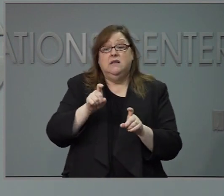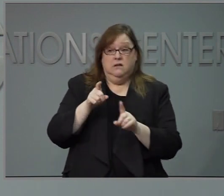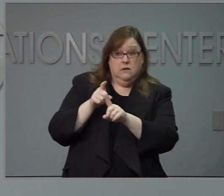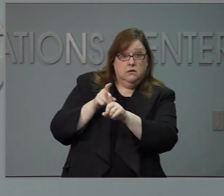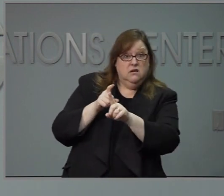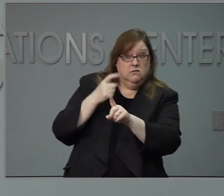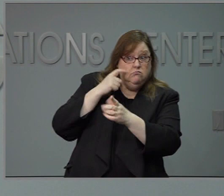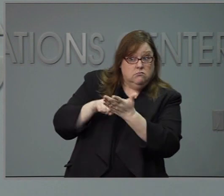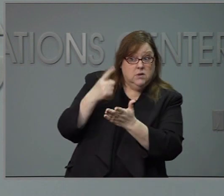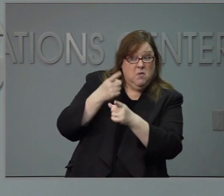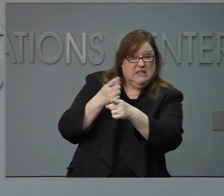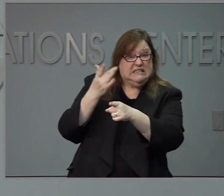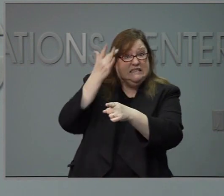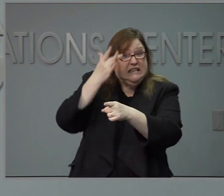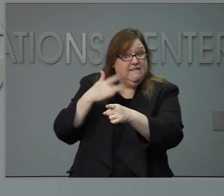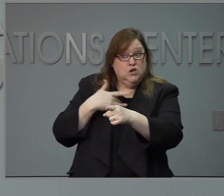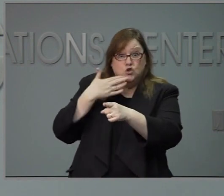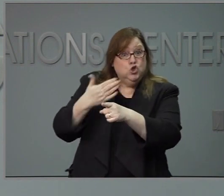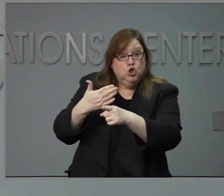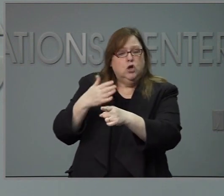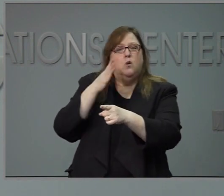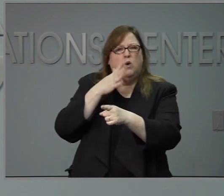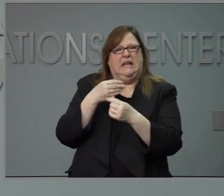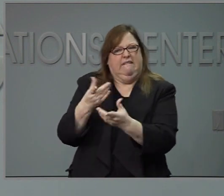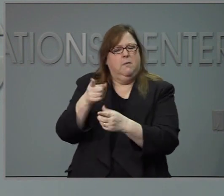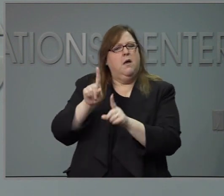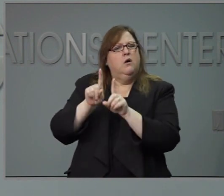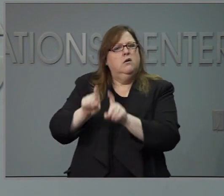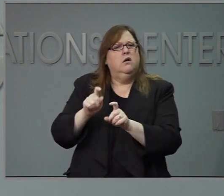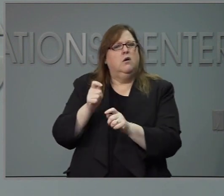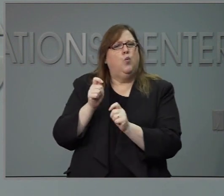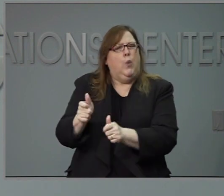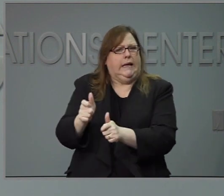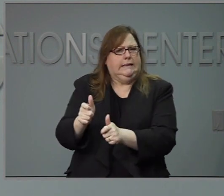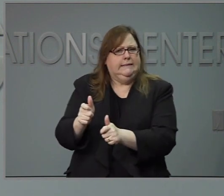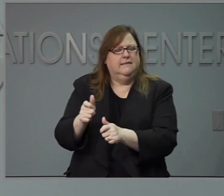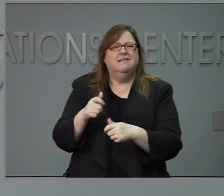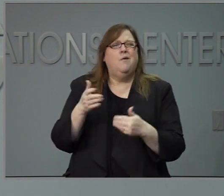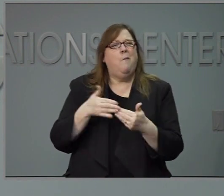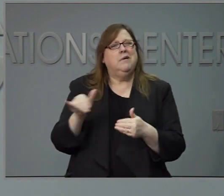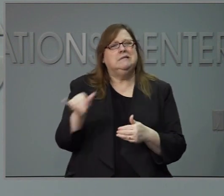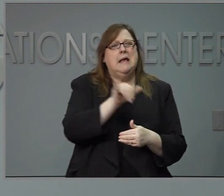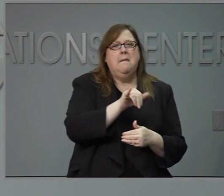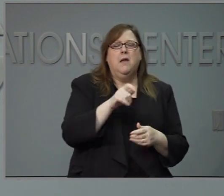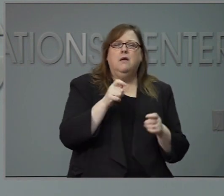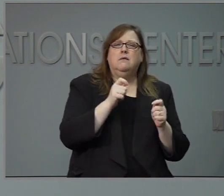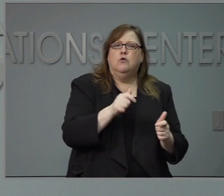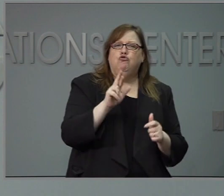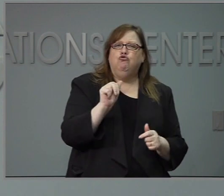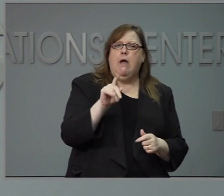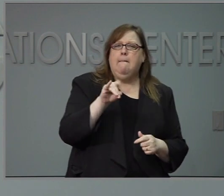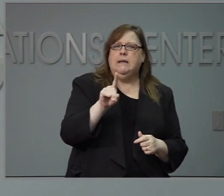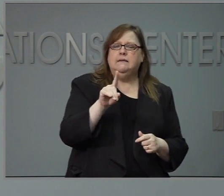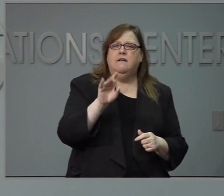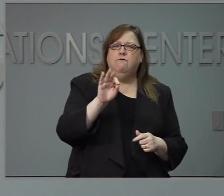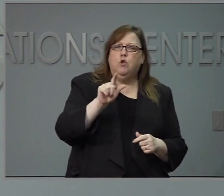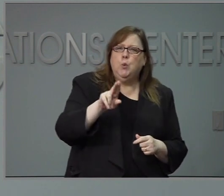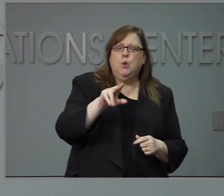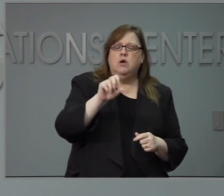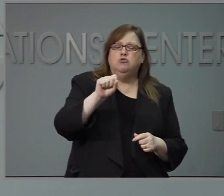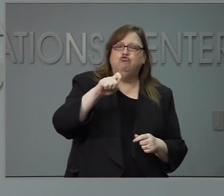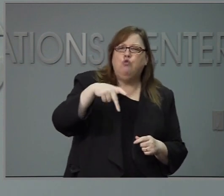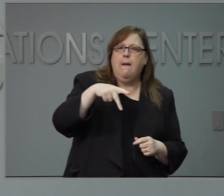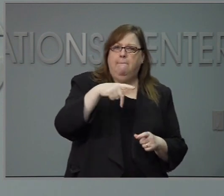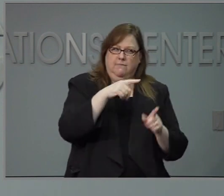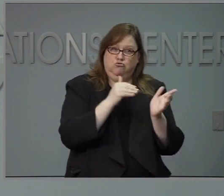prueba rápida de influenza o de estreptococos que se puede obtener en un sitio de urgencia o consultorio. Estas pruebas